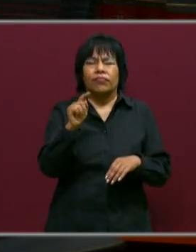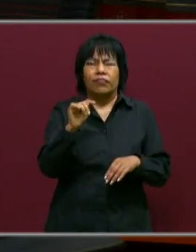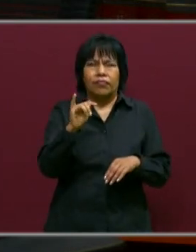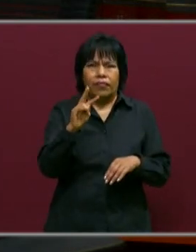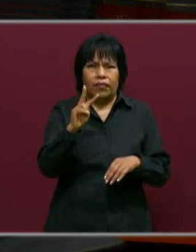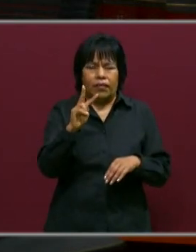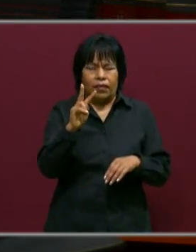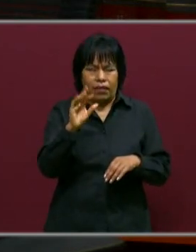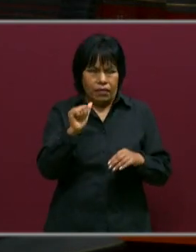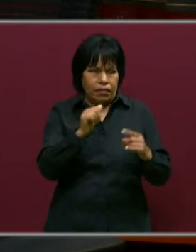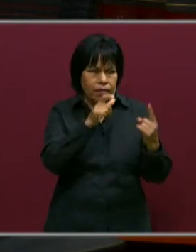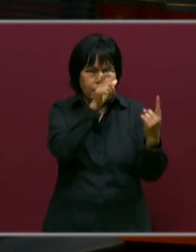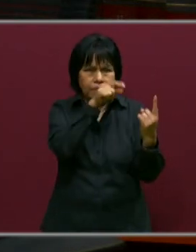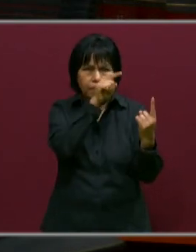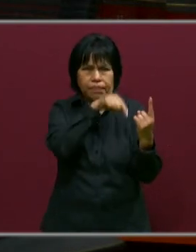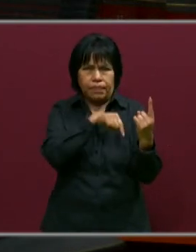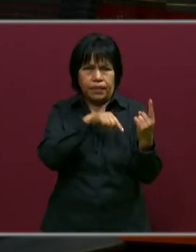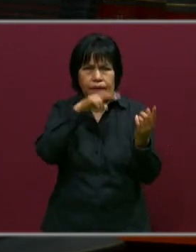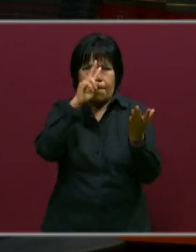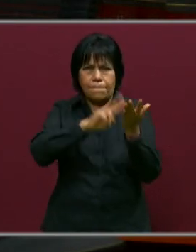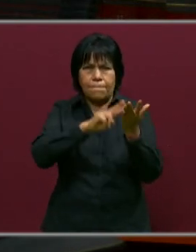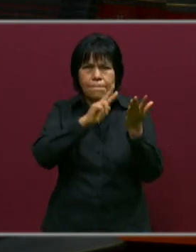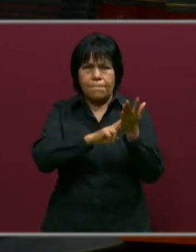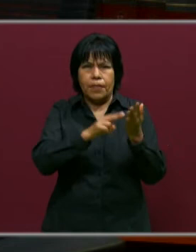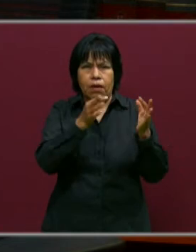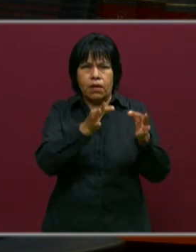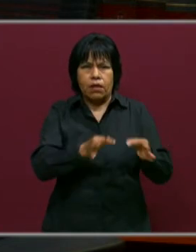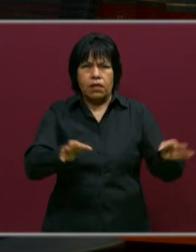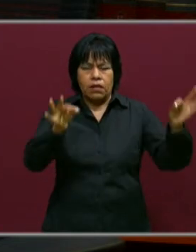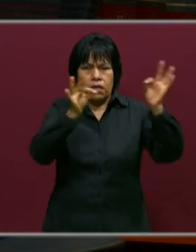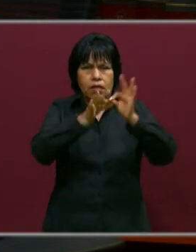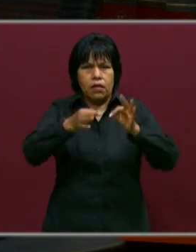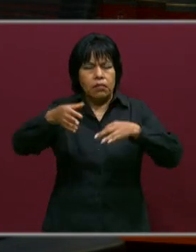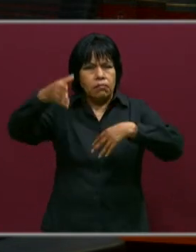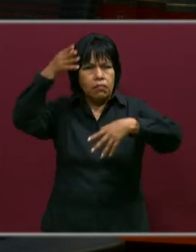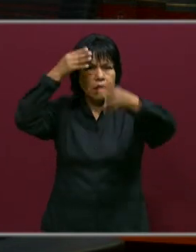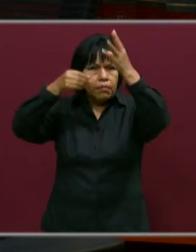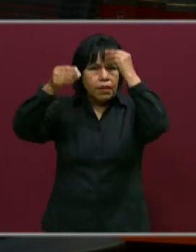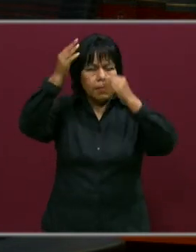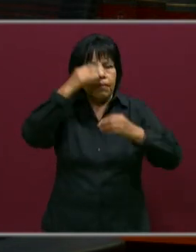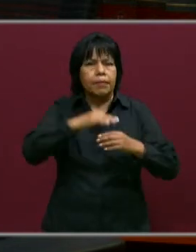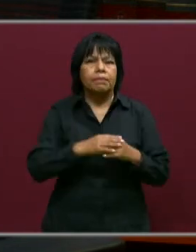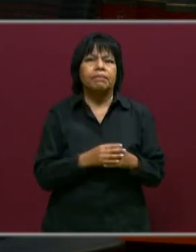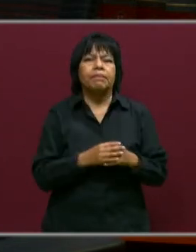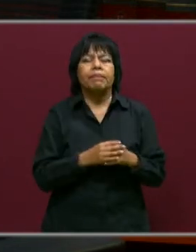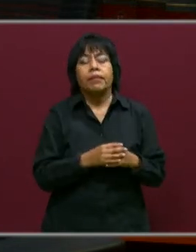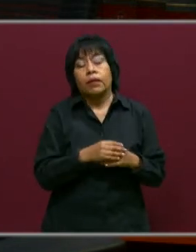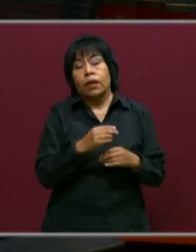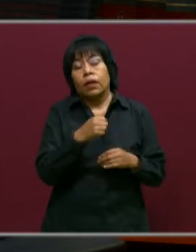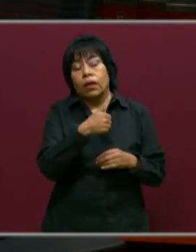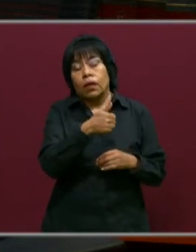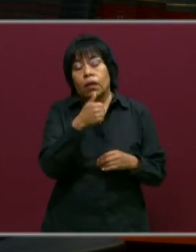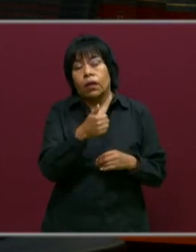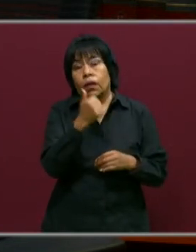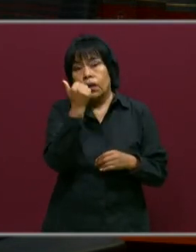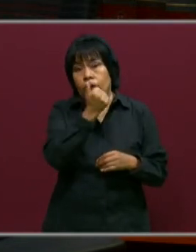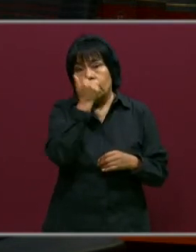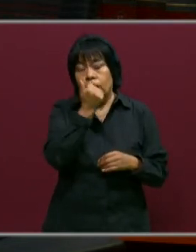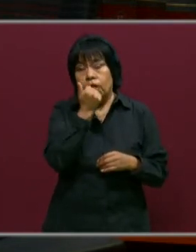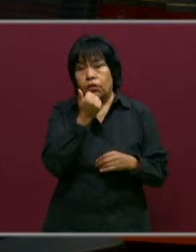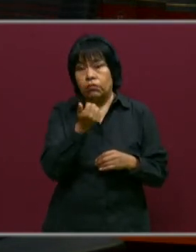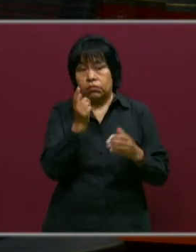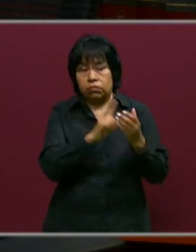está considerada y valorada en cuanto a los aprendizajes esperados que tiene que adquirir el alumno,